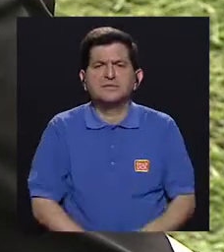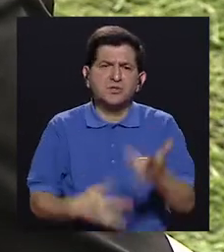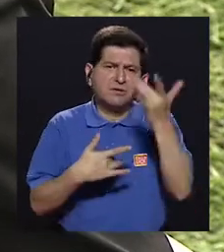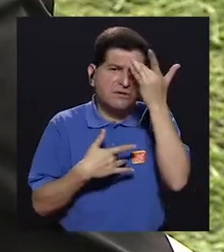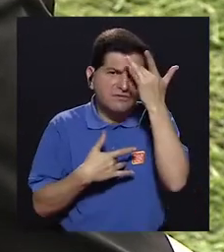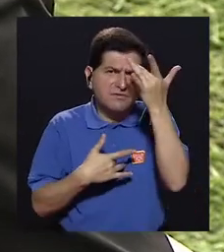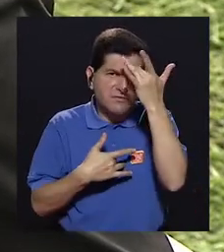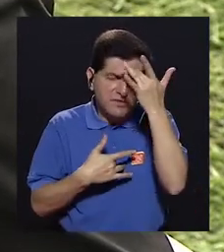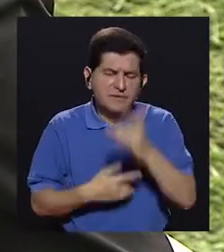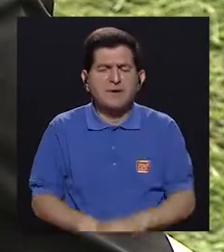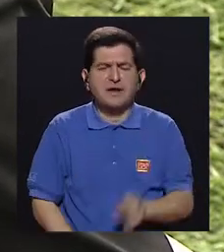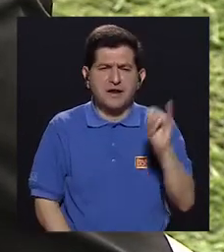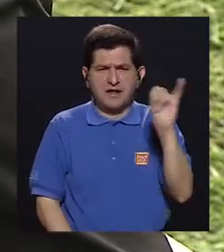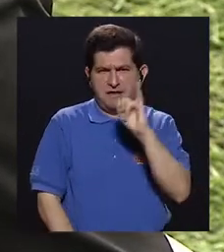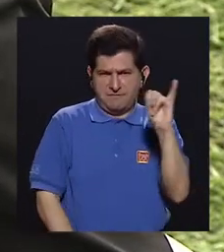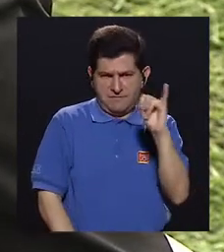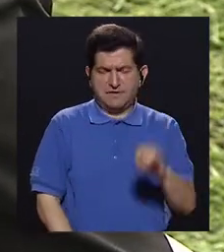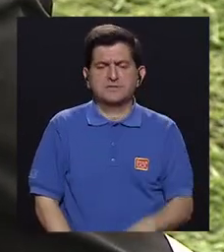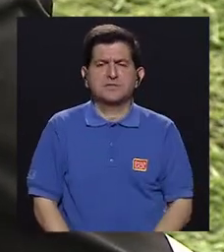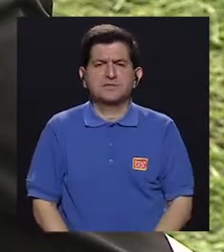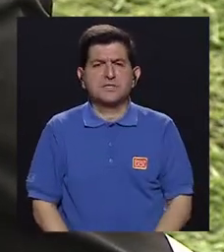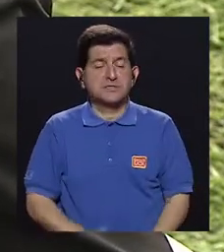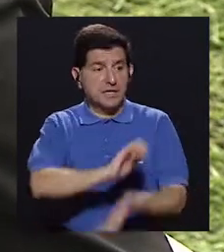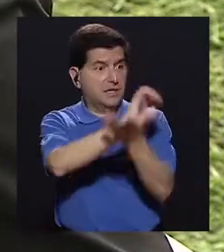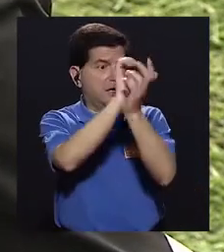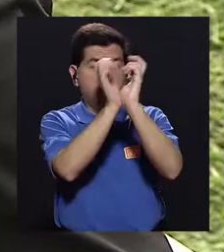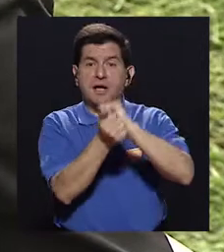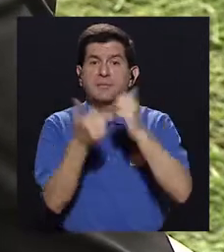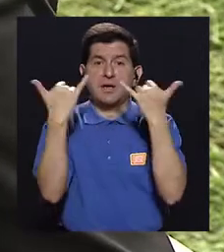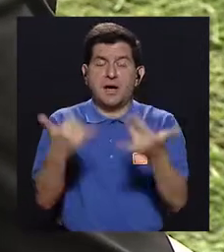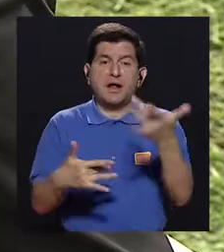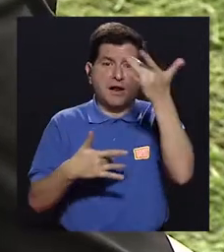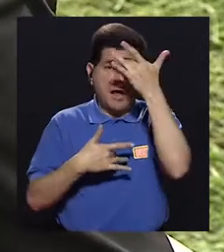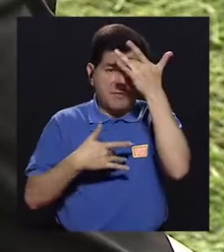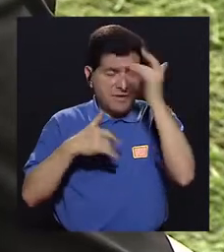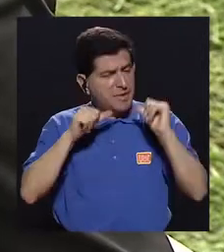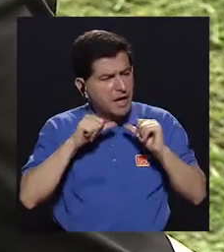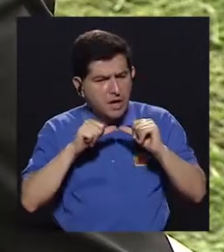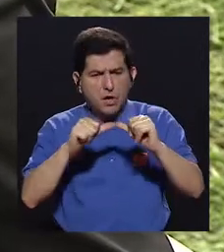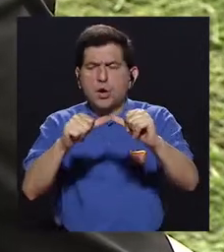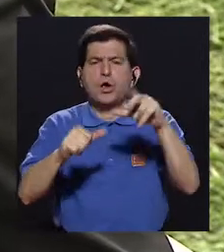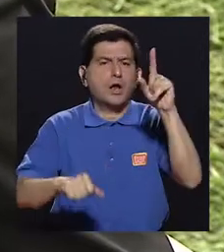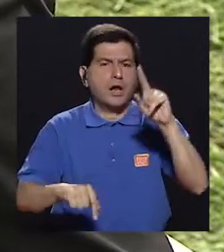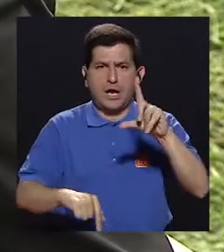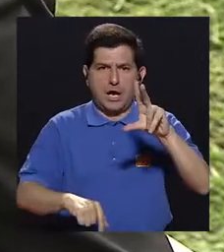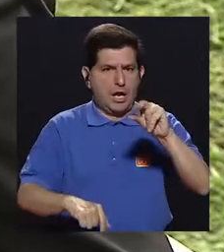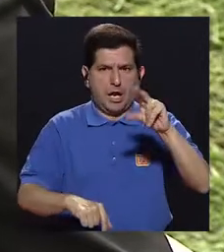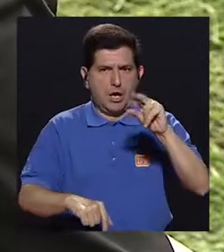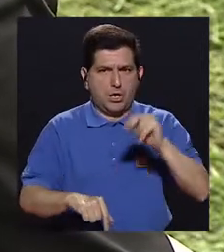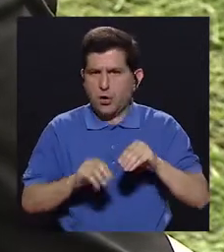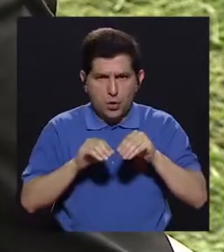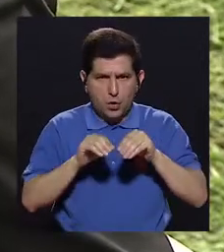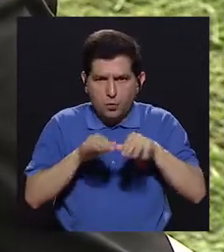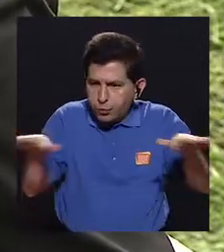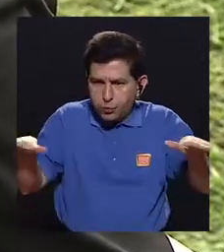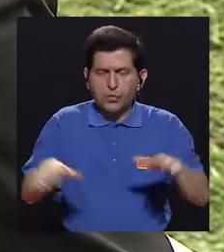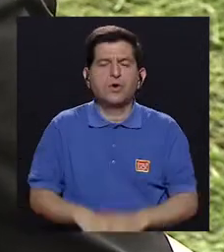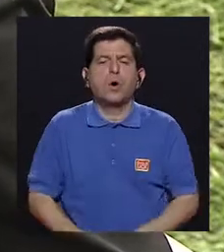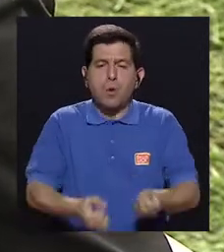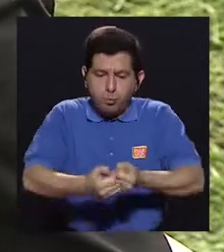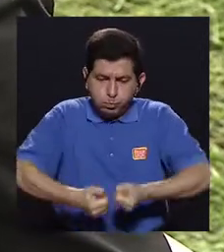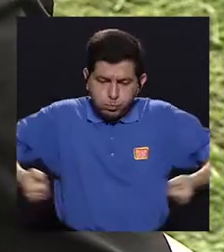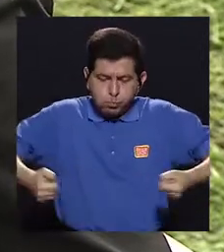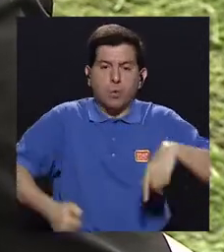inicialmente enfermedades infectocontagiosas y se han transformado a enfermedades crónicas no transmisibles. Y la